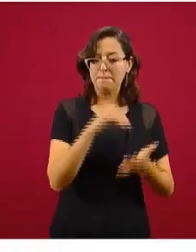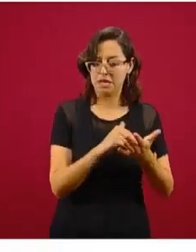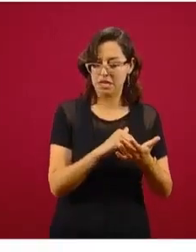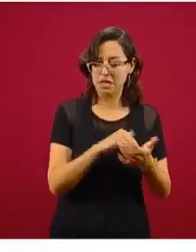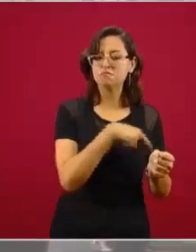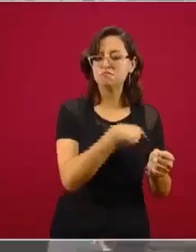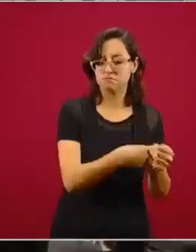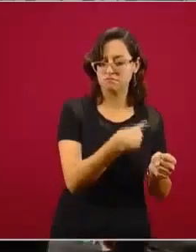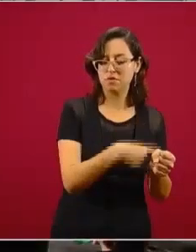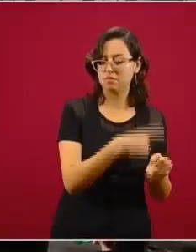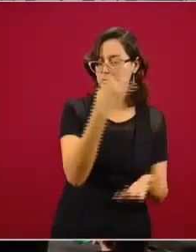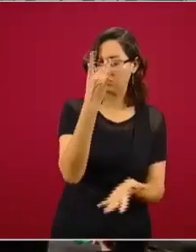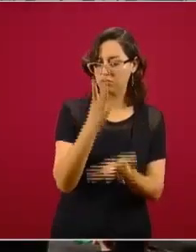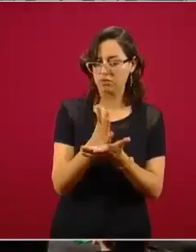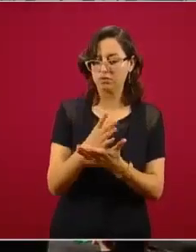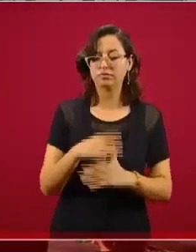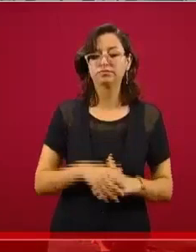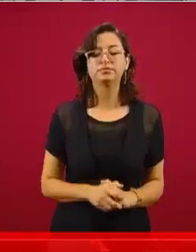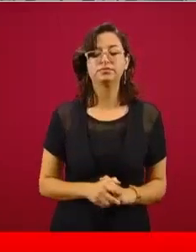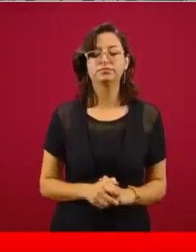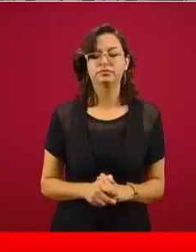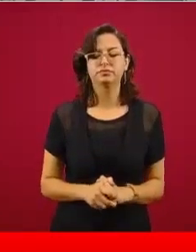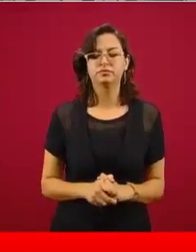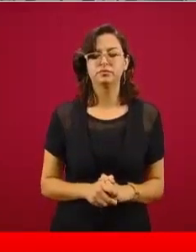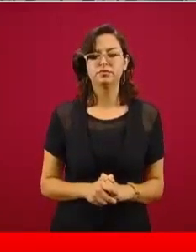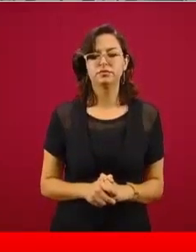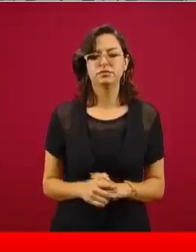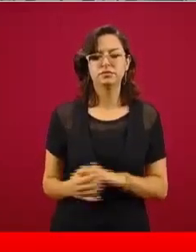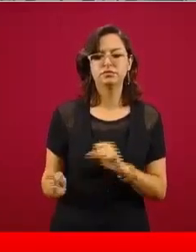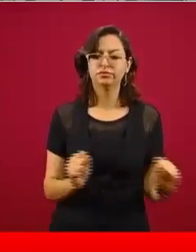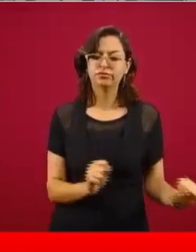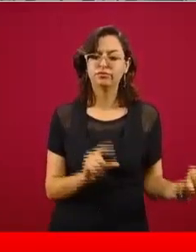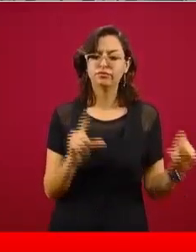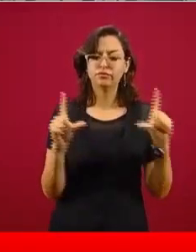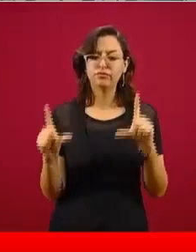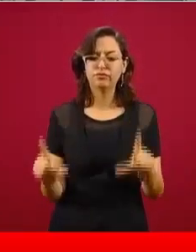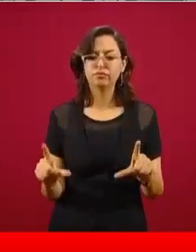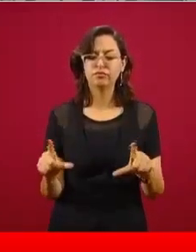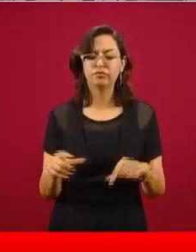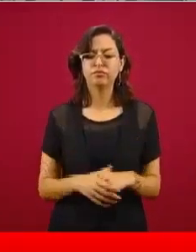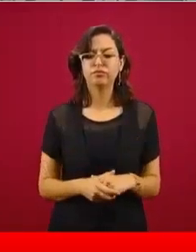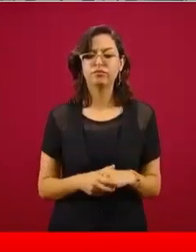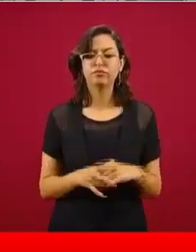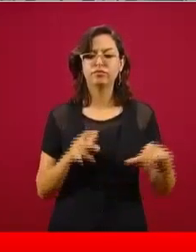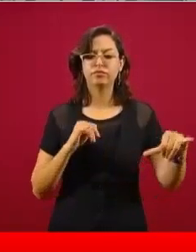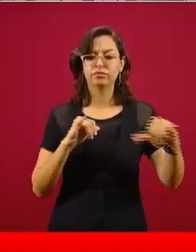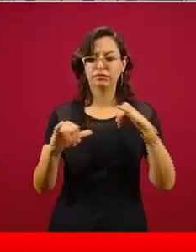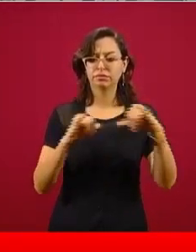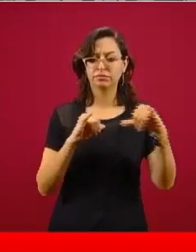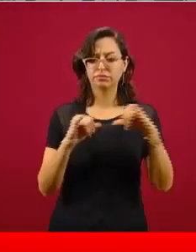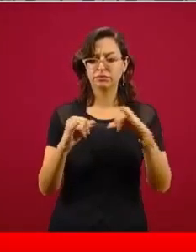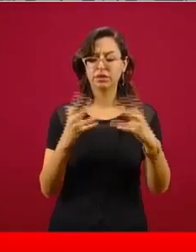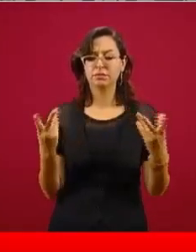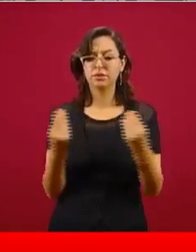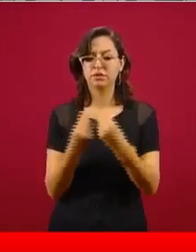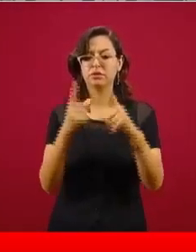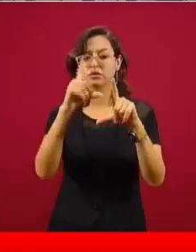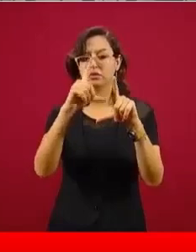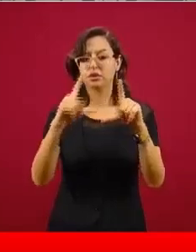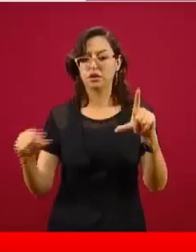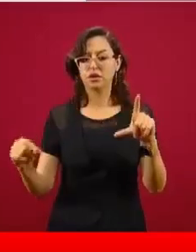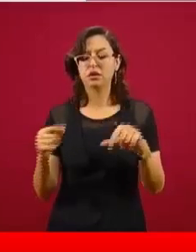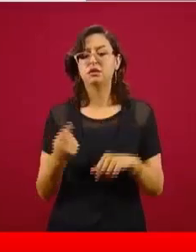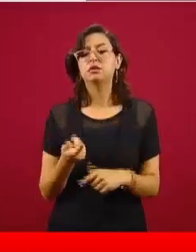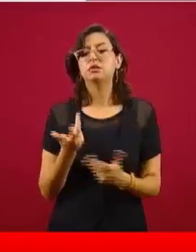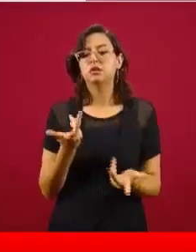tenido la enfermedad. La siguiente. En estos dos primeros, mapa y gráfica, es la carga acumulada.